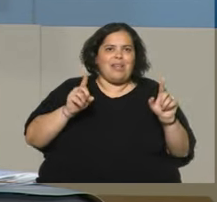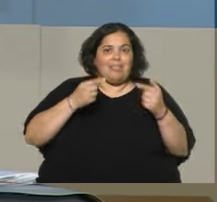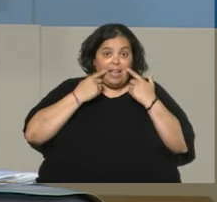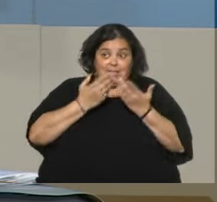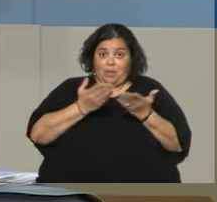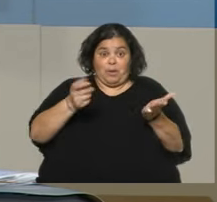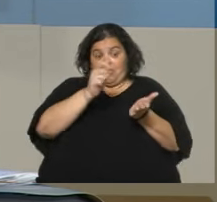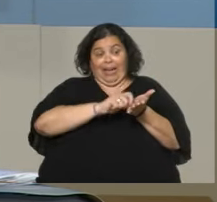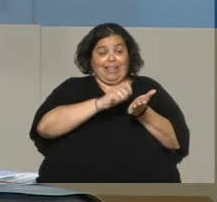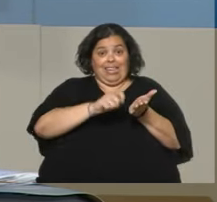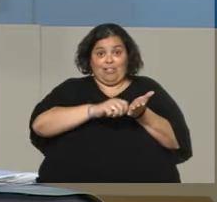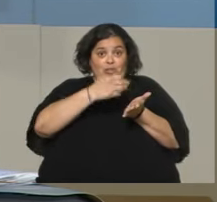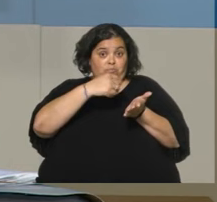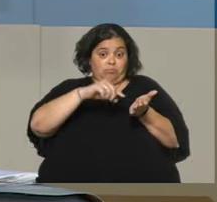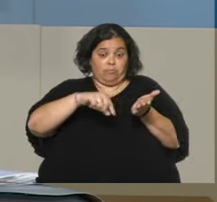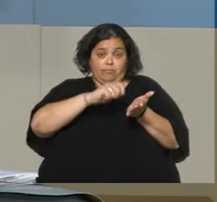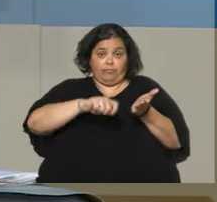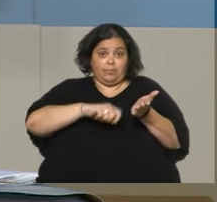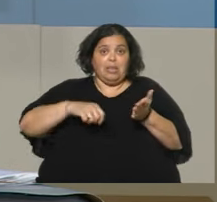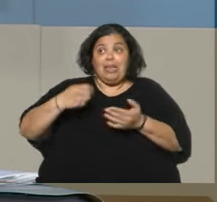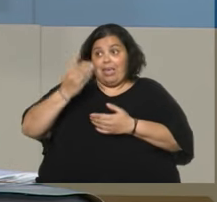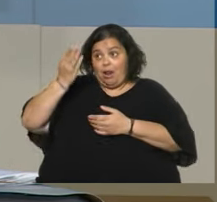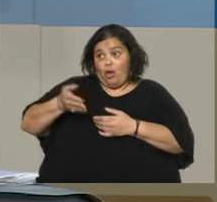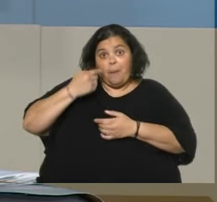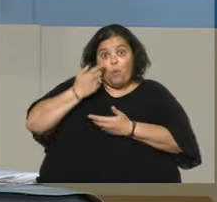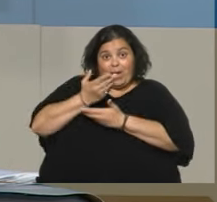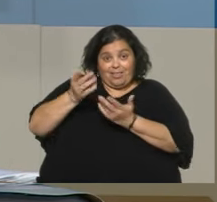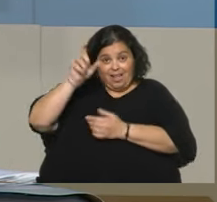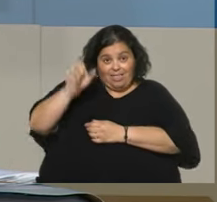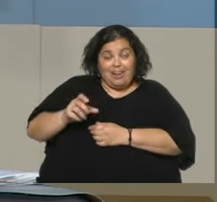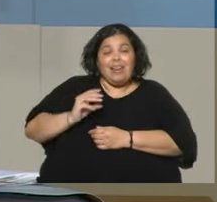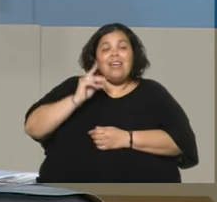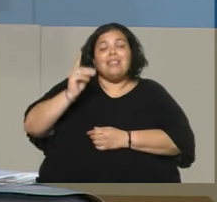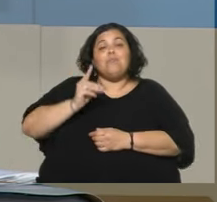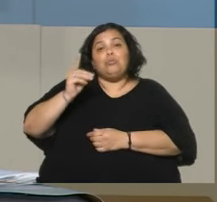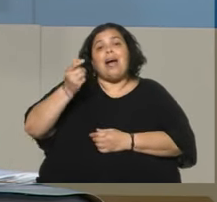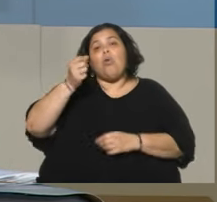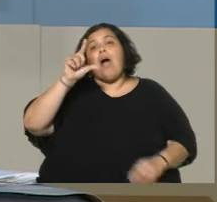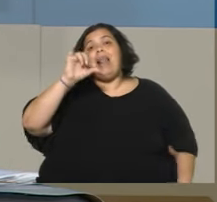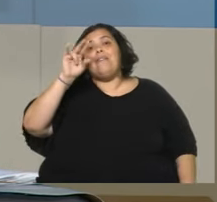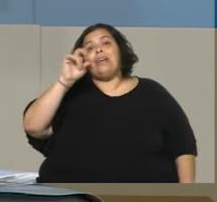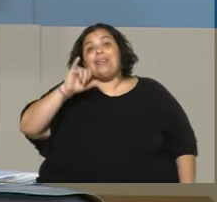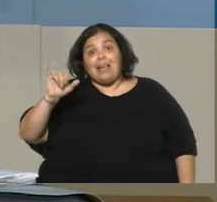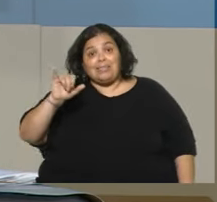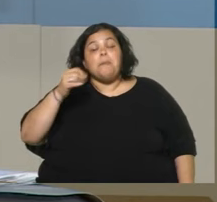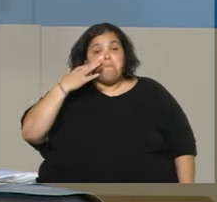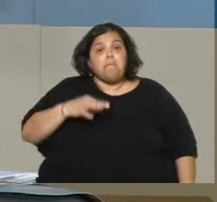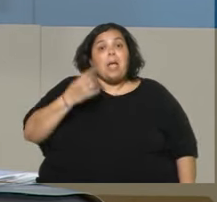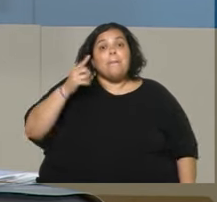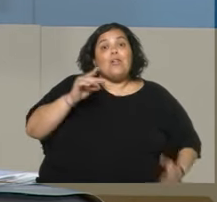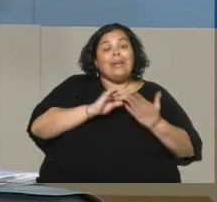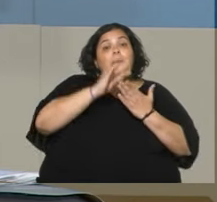versiones taquigráficas, y en esa expresión que ustedes muestran del diputado Albernaz. Lo llamativo es que el proyecto estuvo